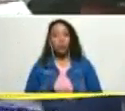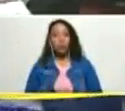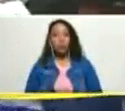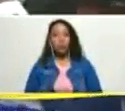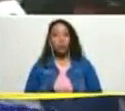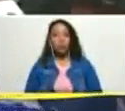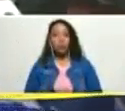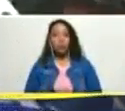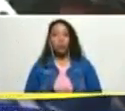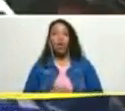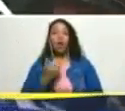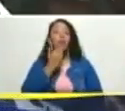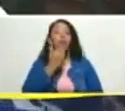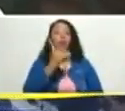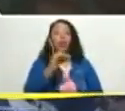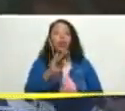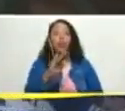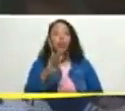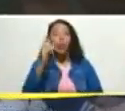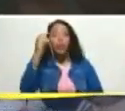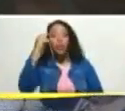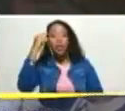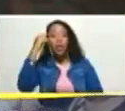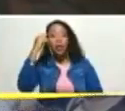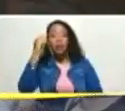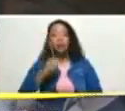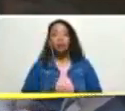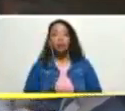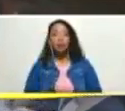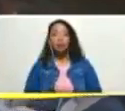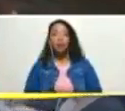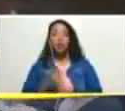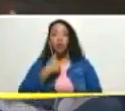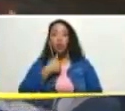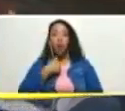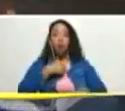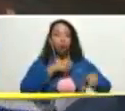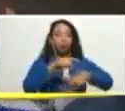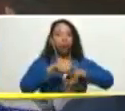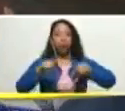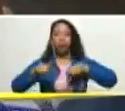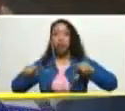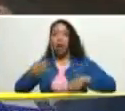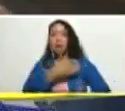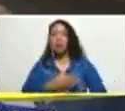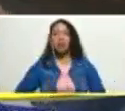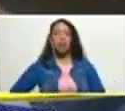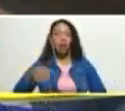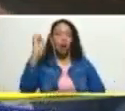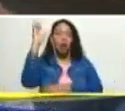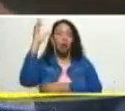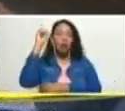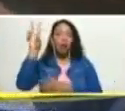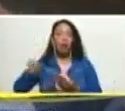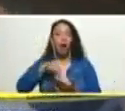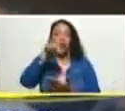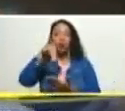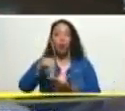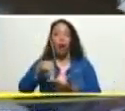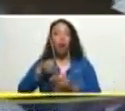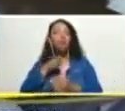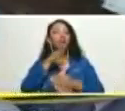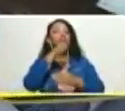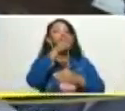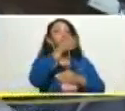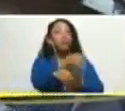en los próximos días he coordinado con el presidente de la asamblea nacional acudir